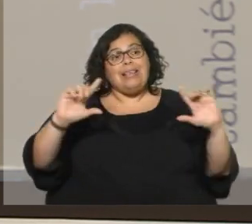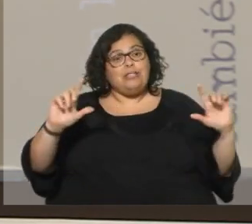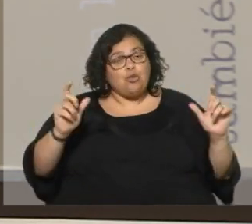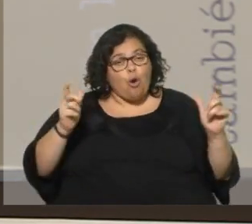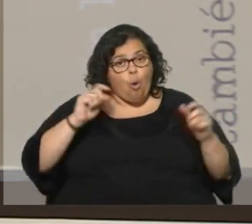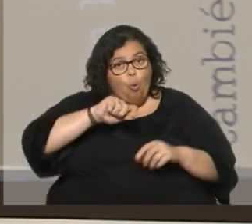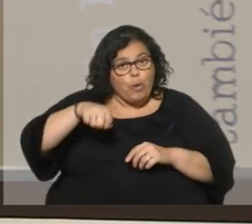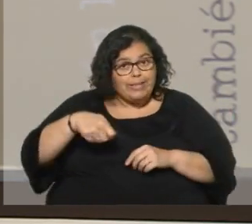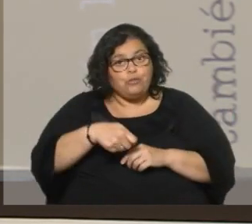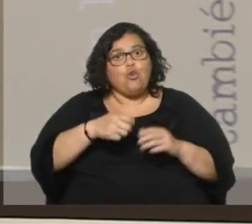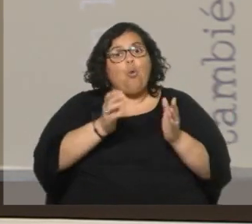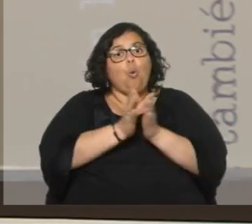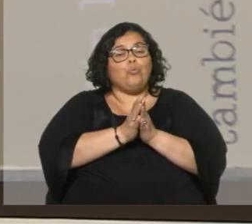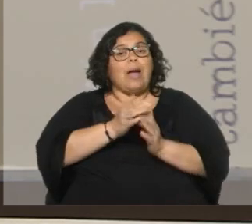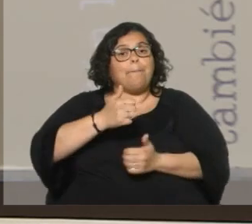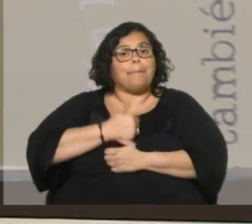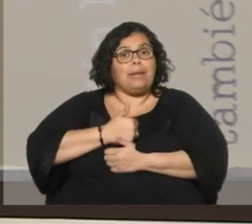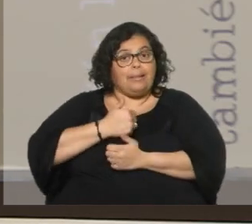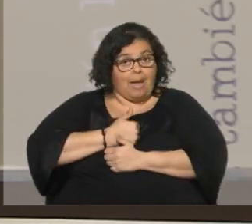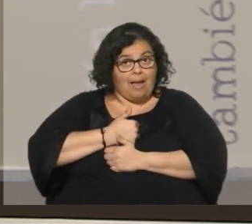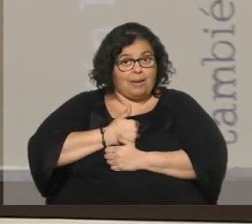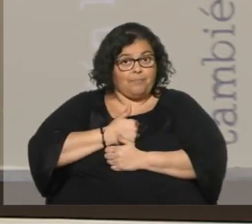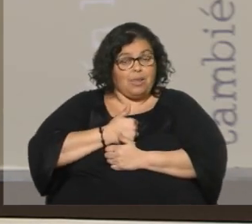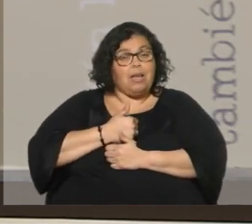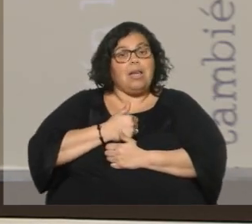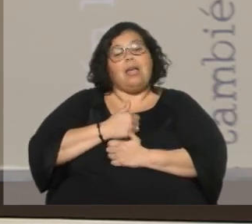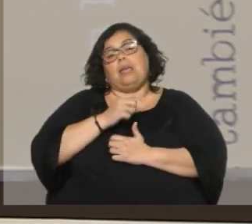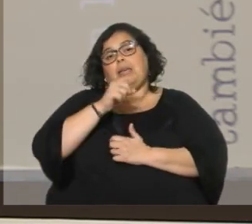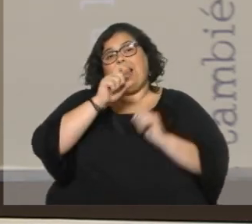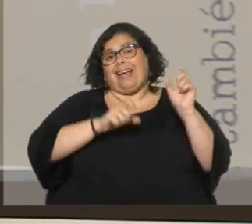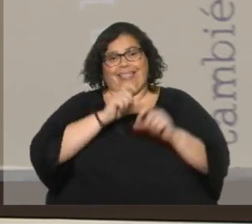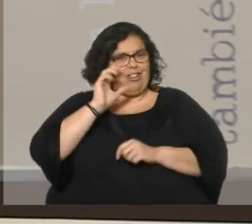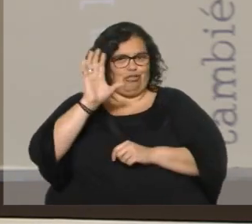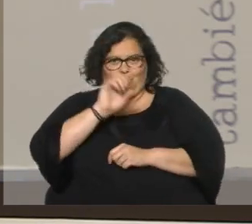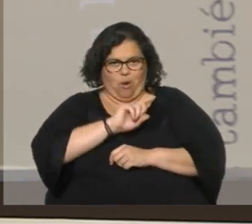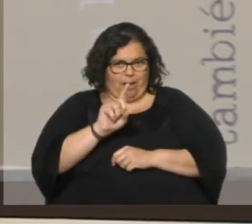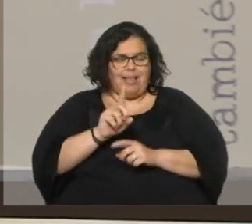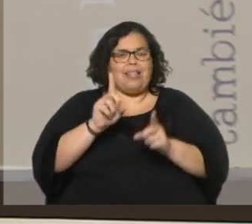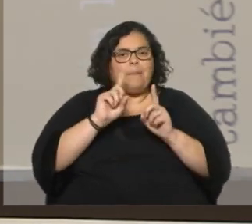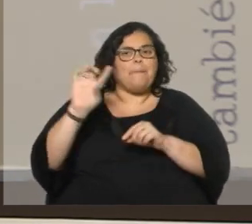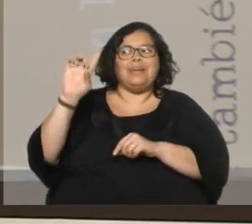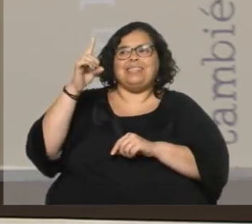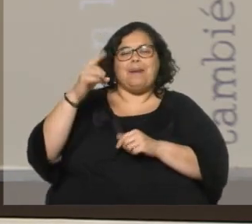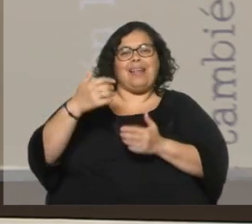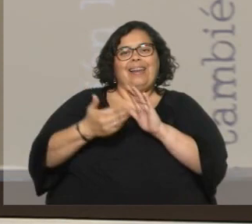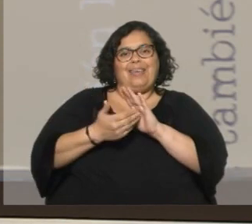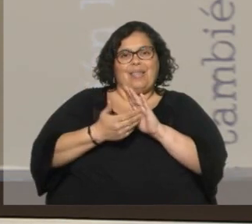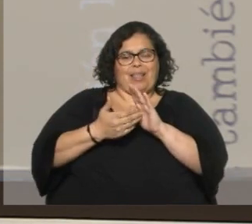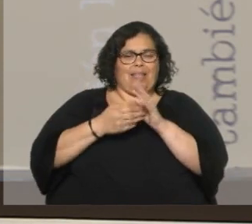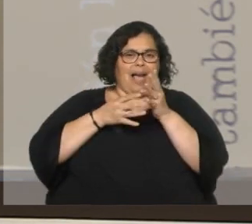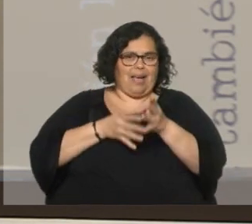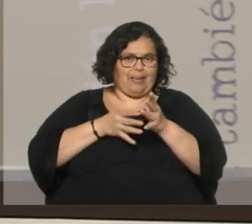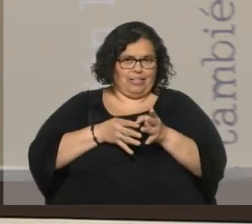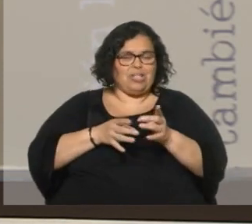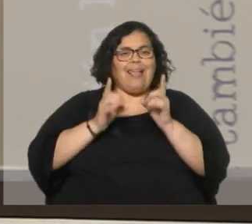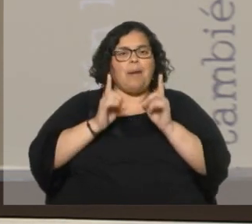las juntas militares y una gente se acuerda de la mitad. también a los principales líderes de la guerrilla. También tuvo leyes polémicas, como